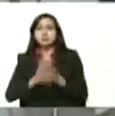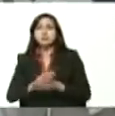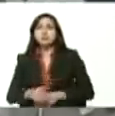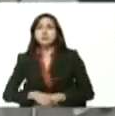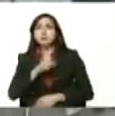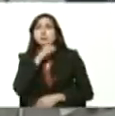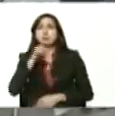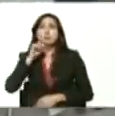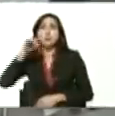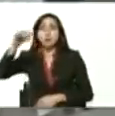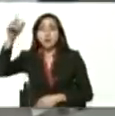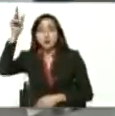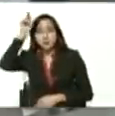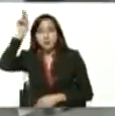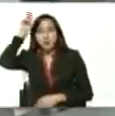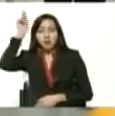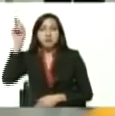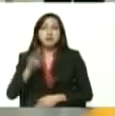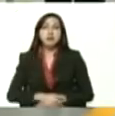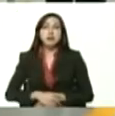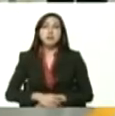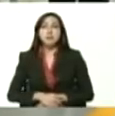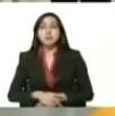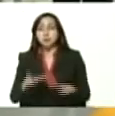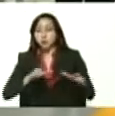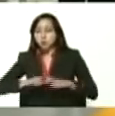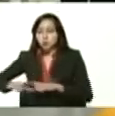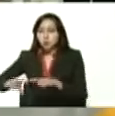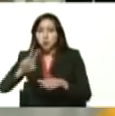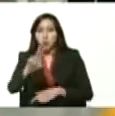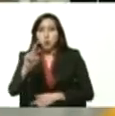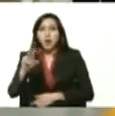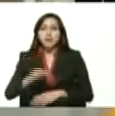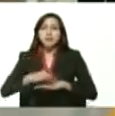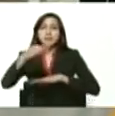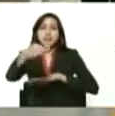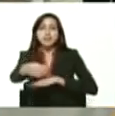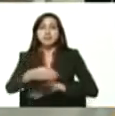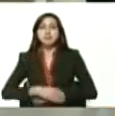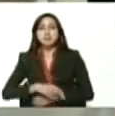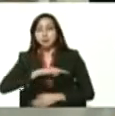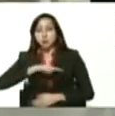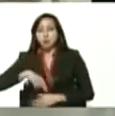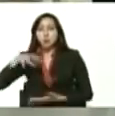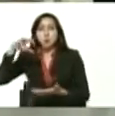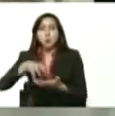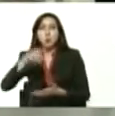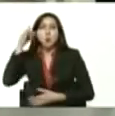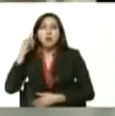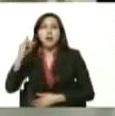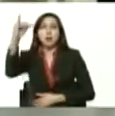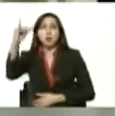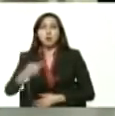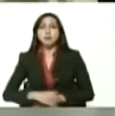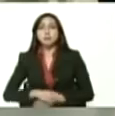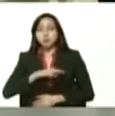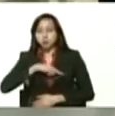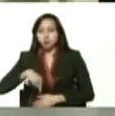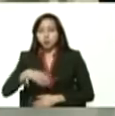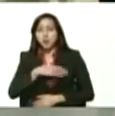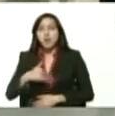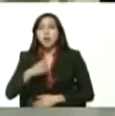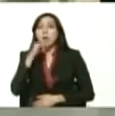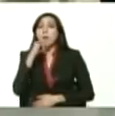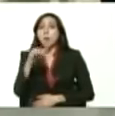Yaracuy ubicada en Urachiche municipio de Urachiche de nuestro estado queremos recalcar presidente